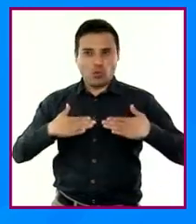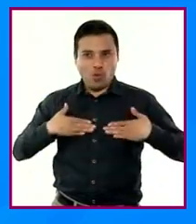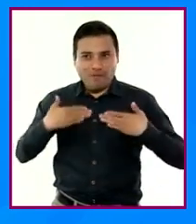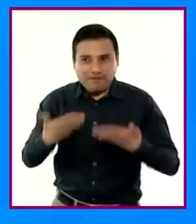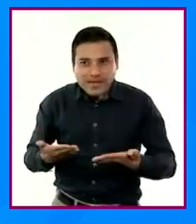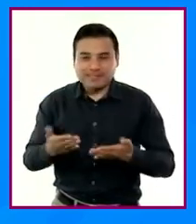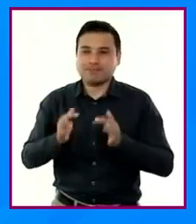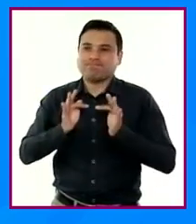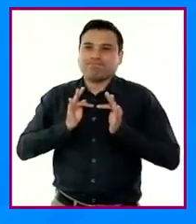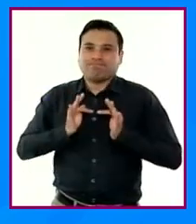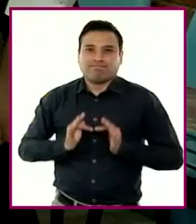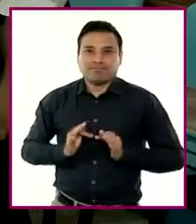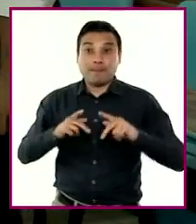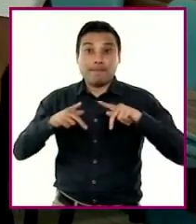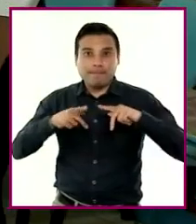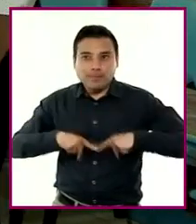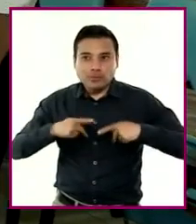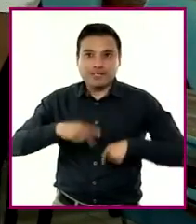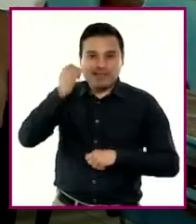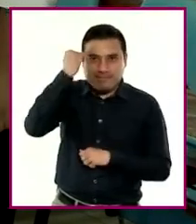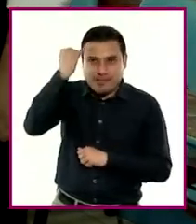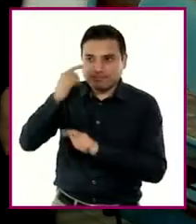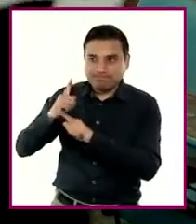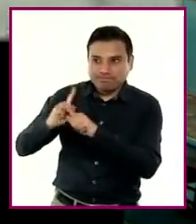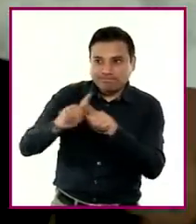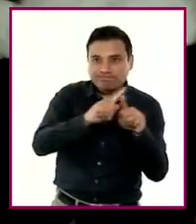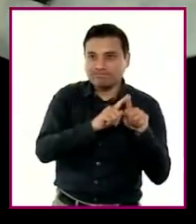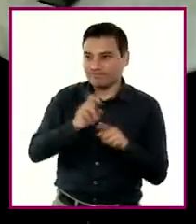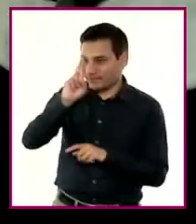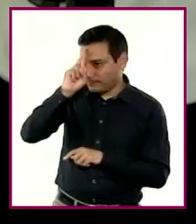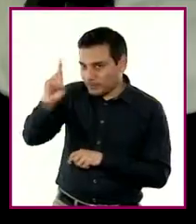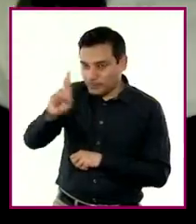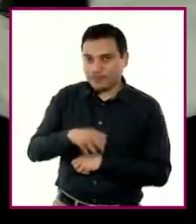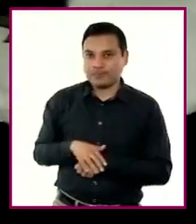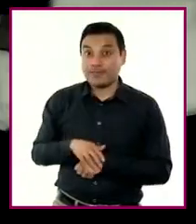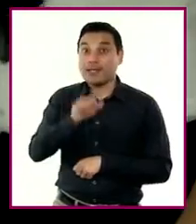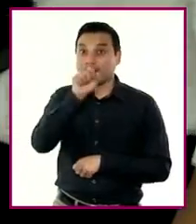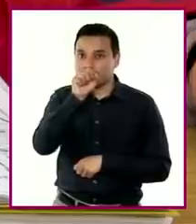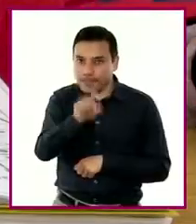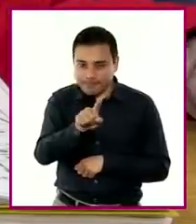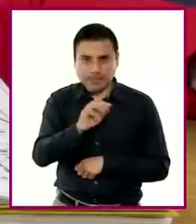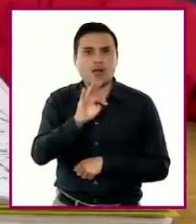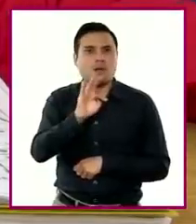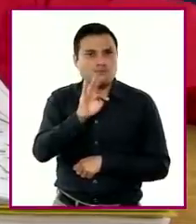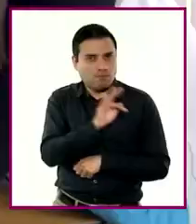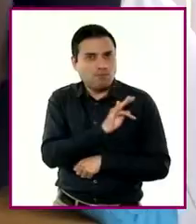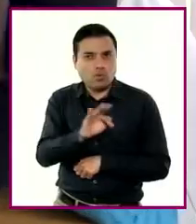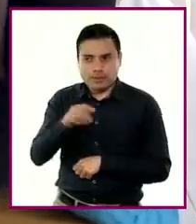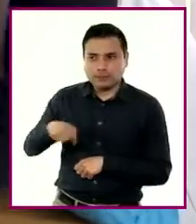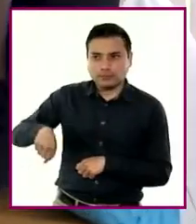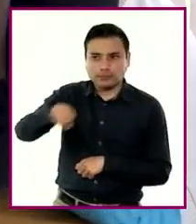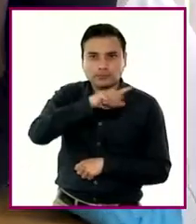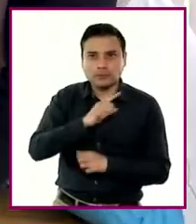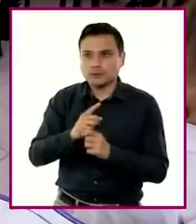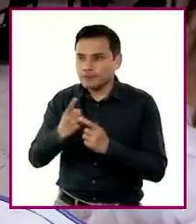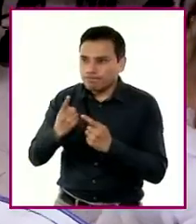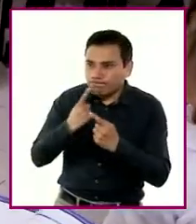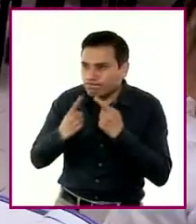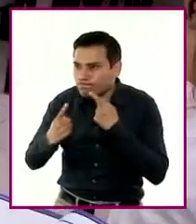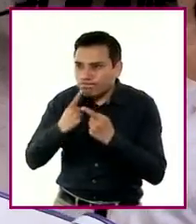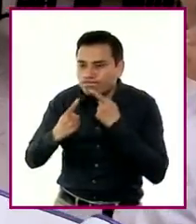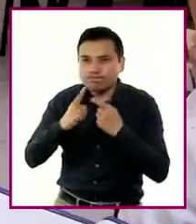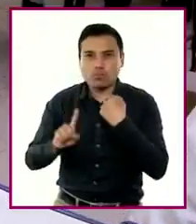diversidad y la pluralidad, se favorezca por igual la interacción de niñas y niños en la resolución de situaciones